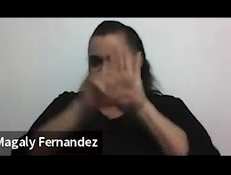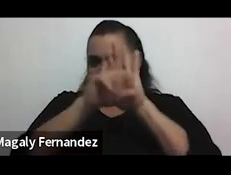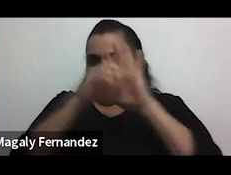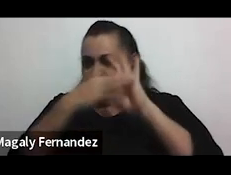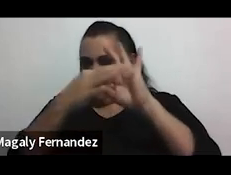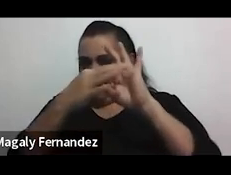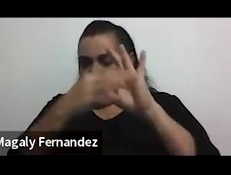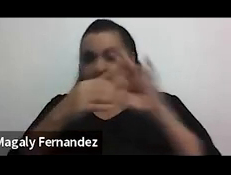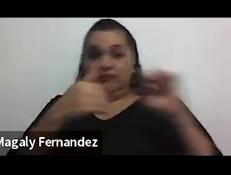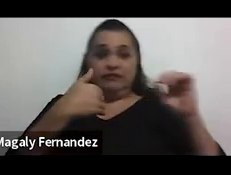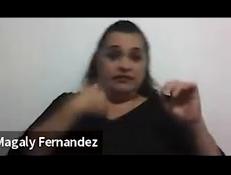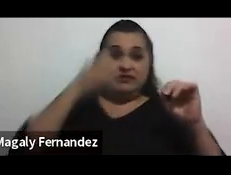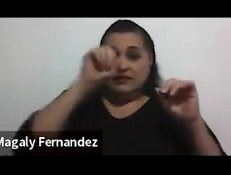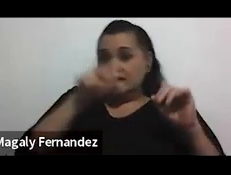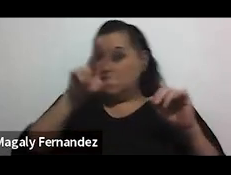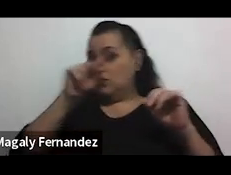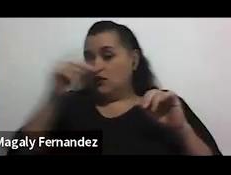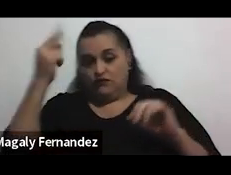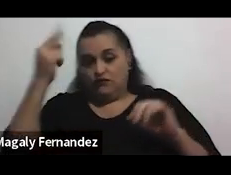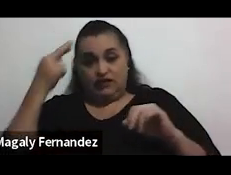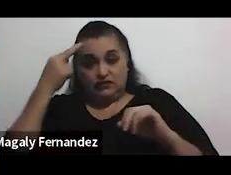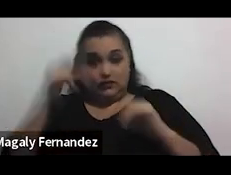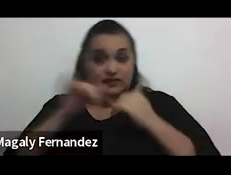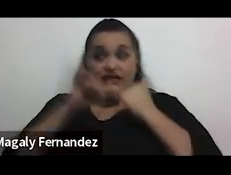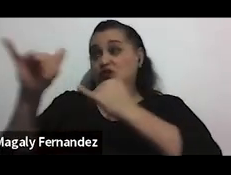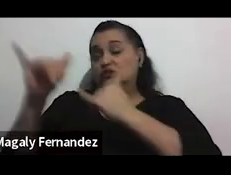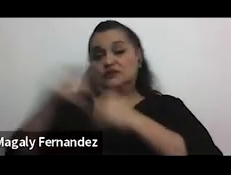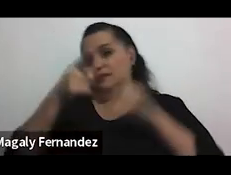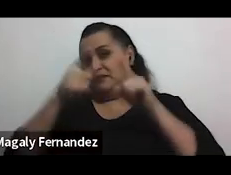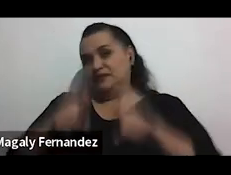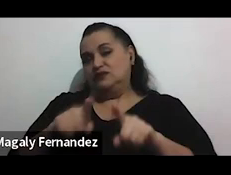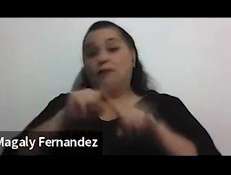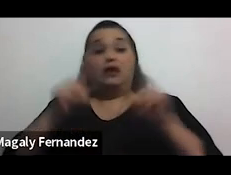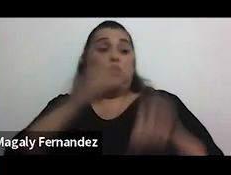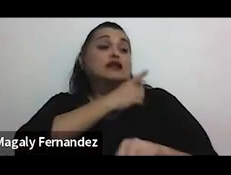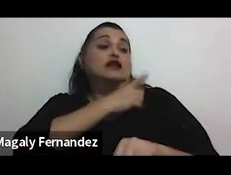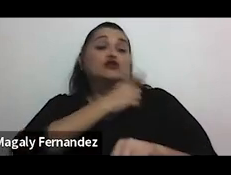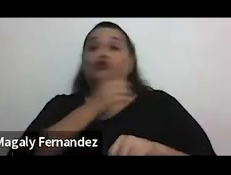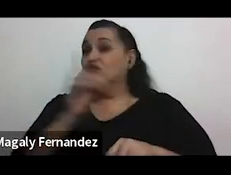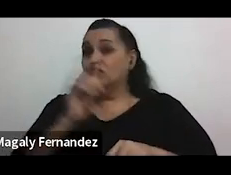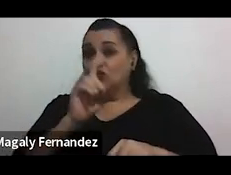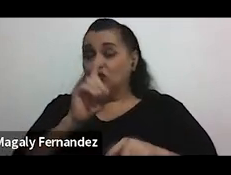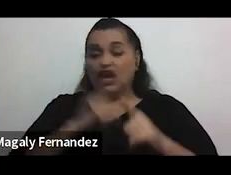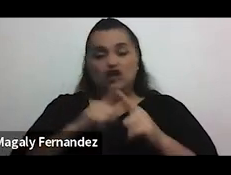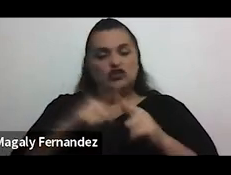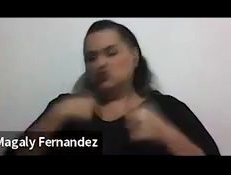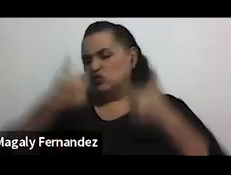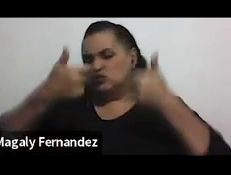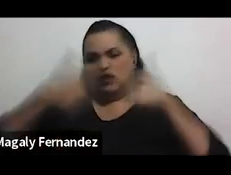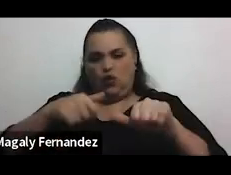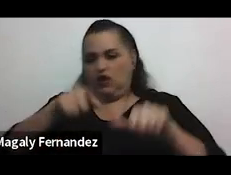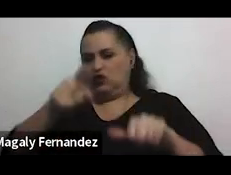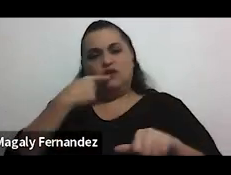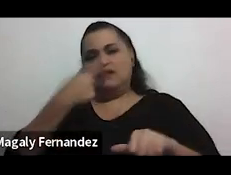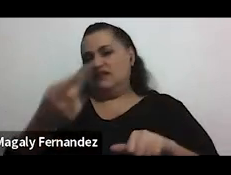ser tengan o no tengan la razón pero si tienen la denuncia se fue pero a un director no entonces por eso yo no estoy de acuerdo con esto que se está